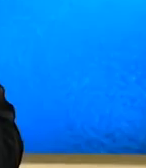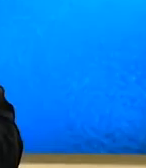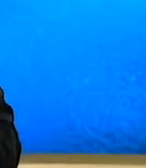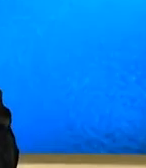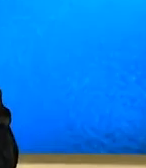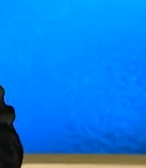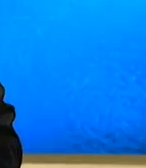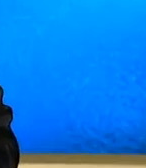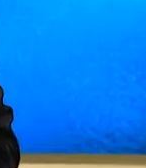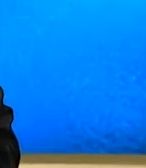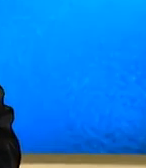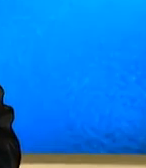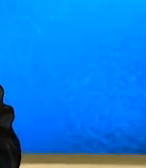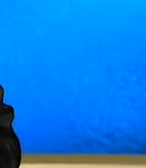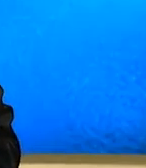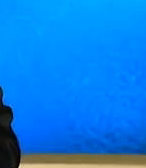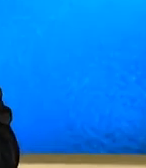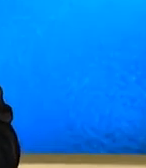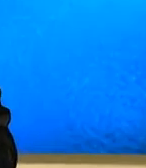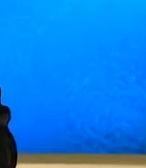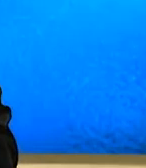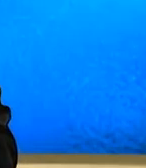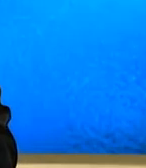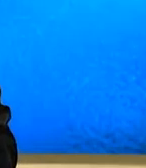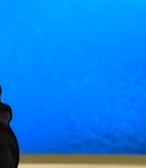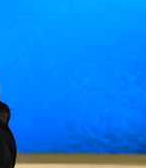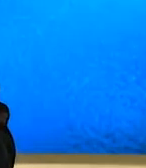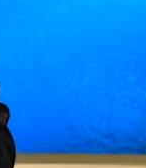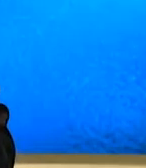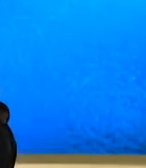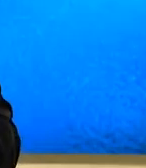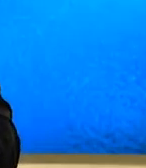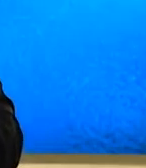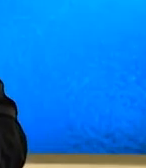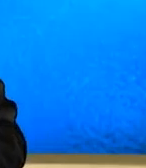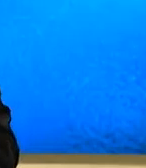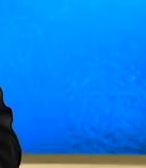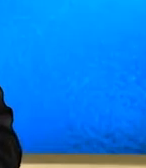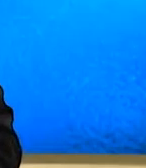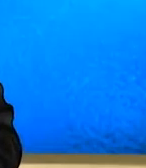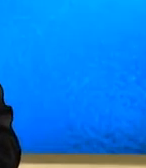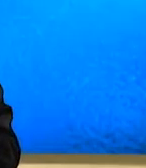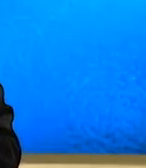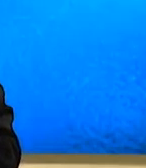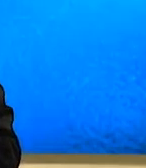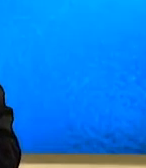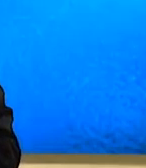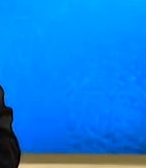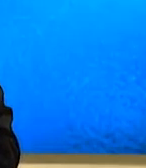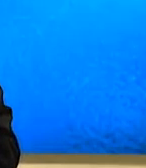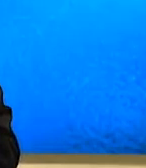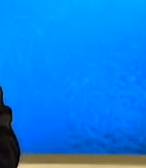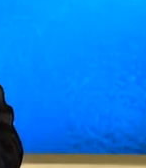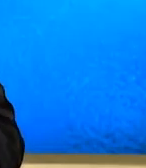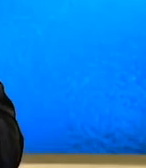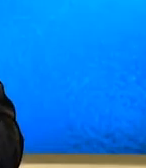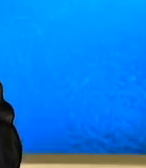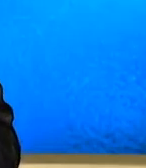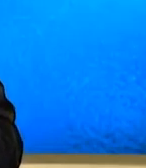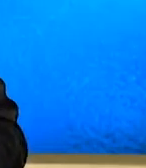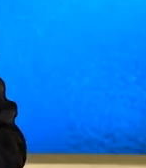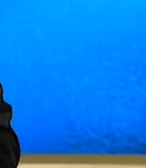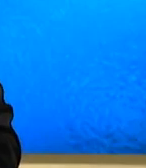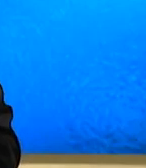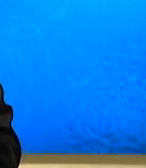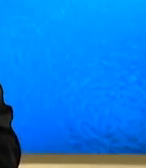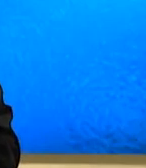al senador el mensaje que entrega un aporte único de carácter reparatorio de un millón de pesos a todas las personas calificadas como